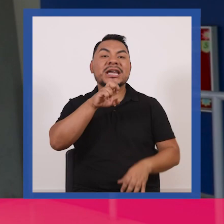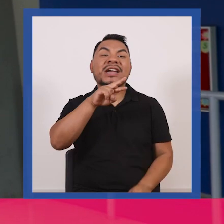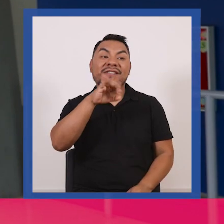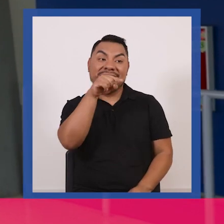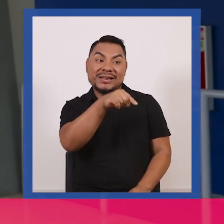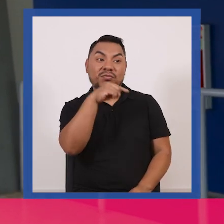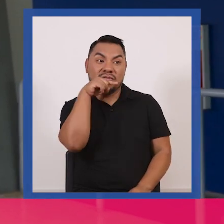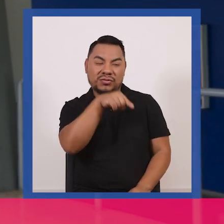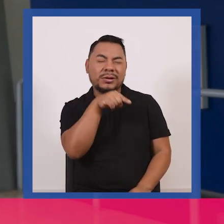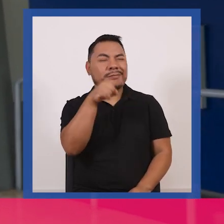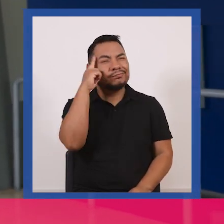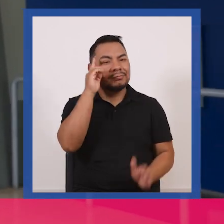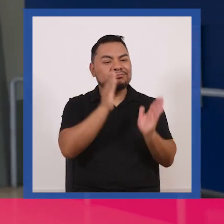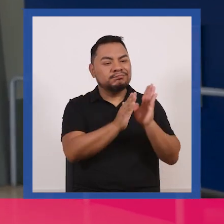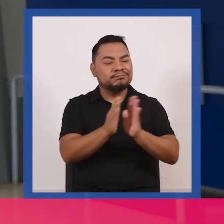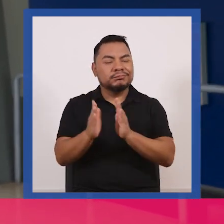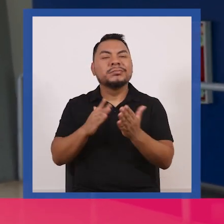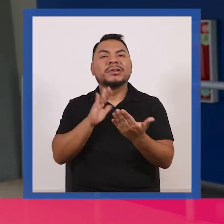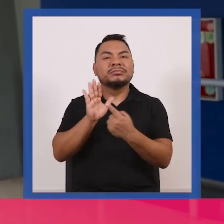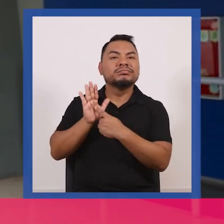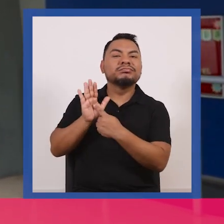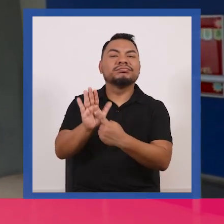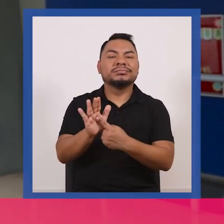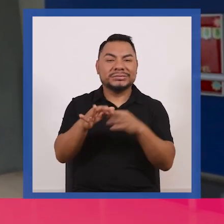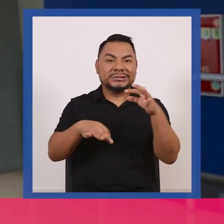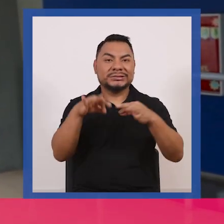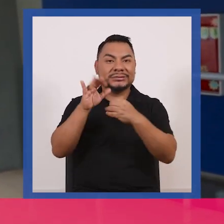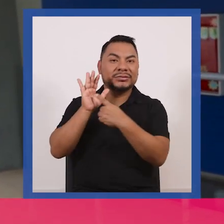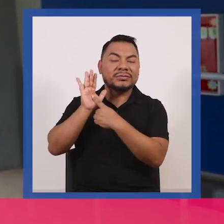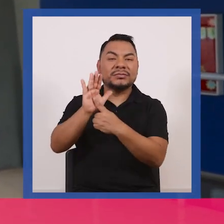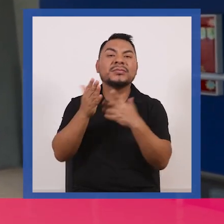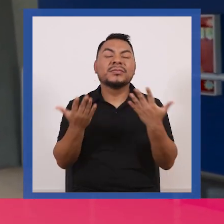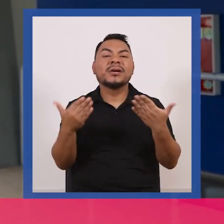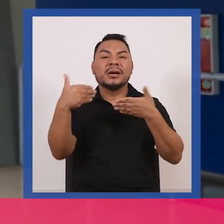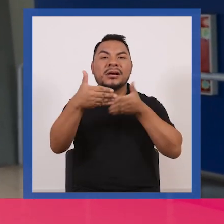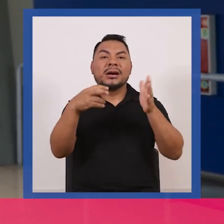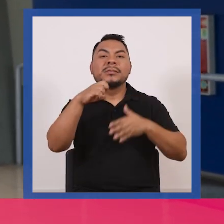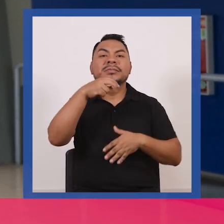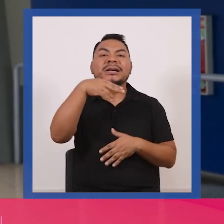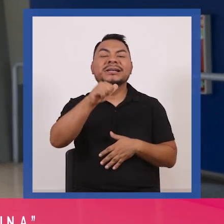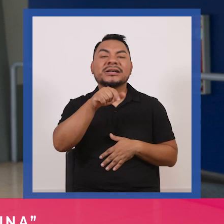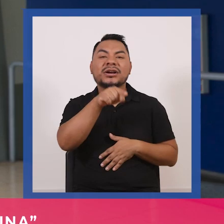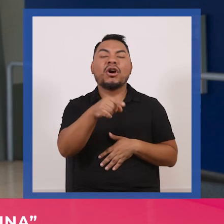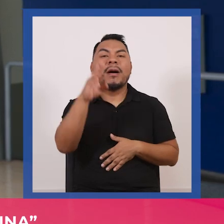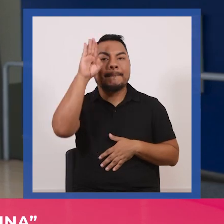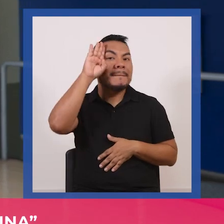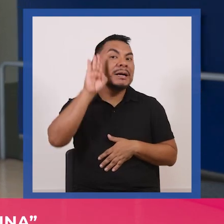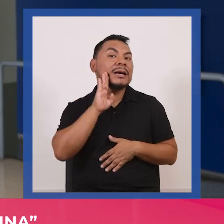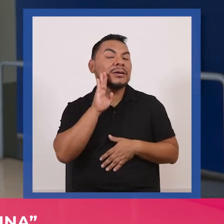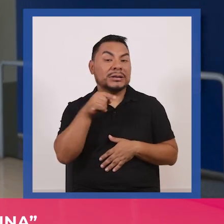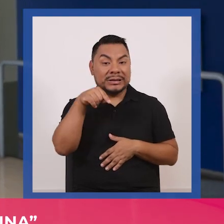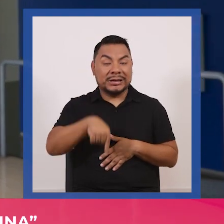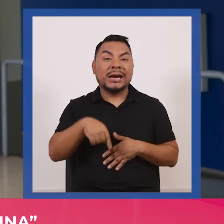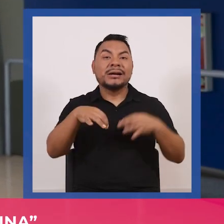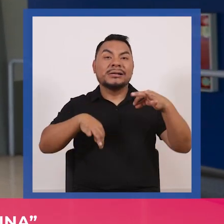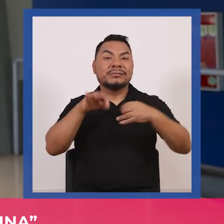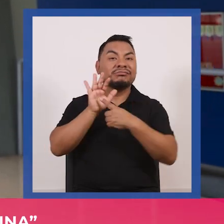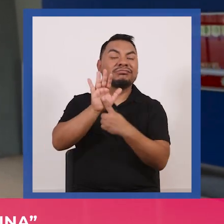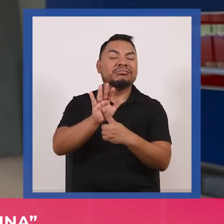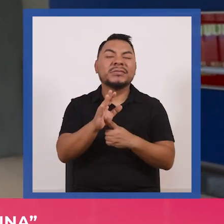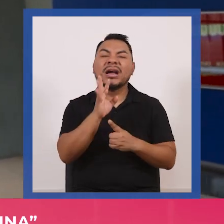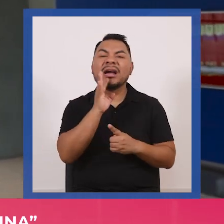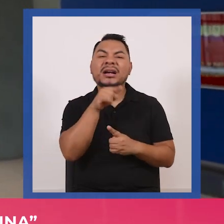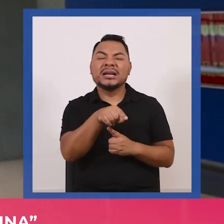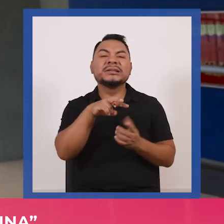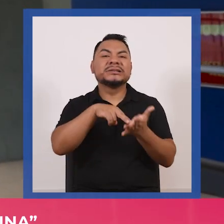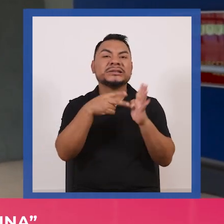Evelyn Ortiz ha preparado un show que se viene presentando en la peña en oficina de Barranco este show nos habla